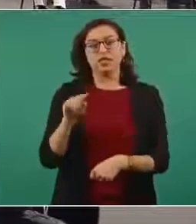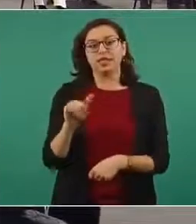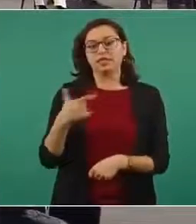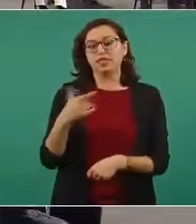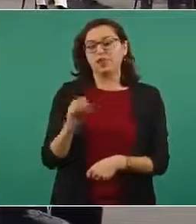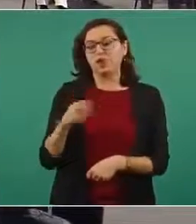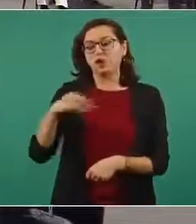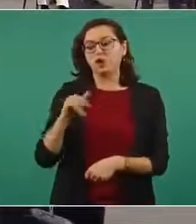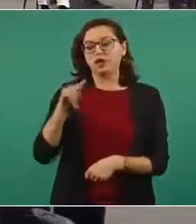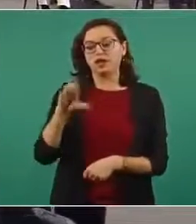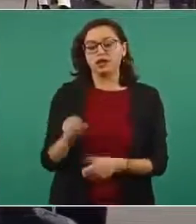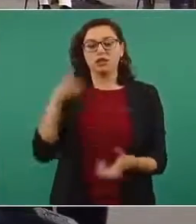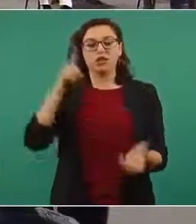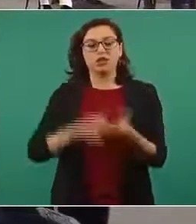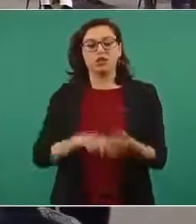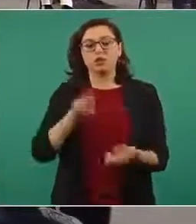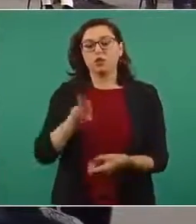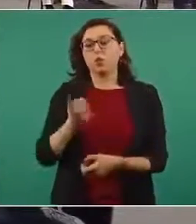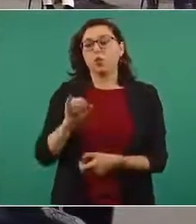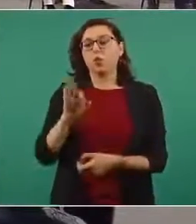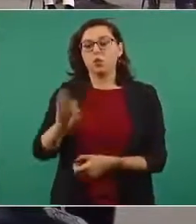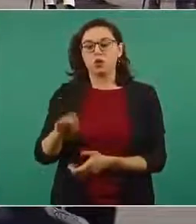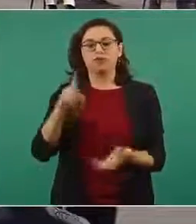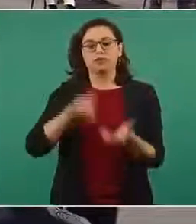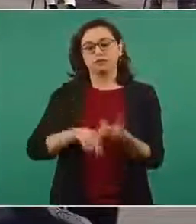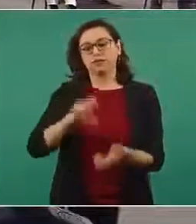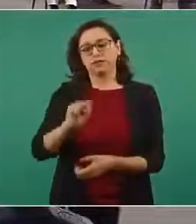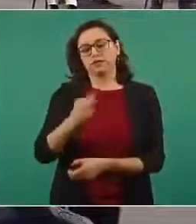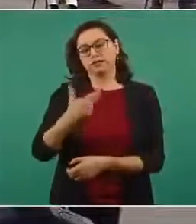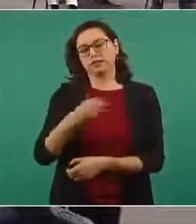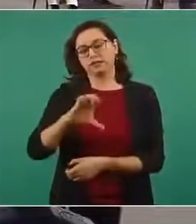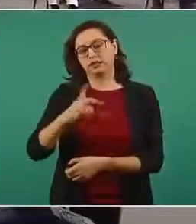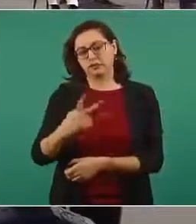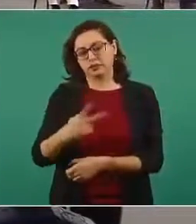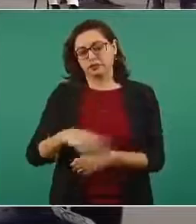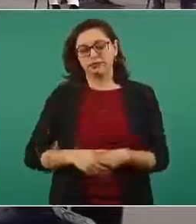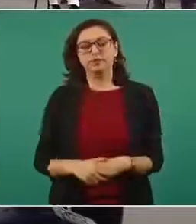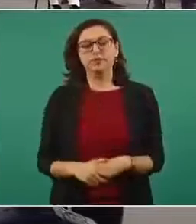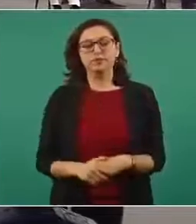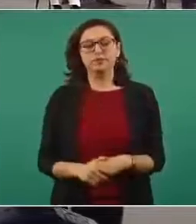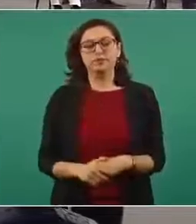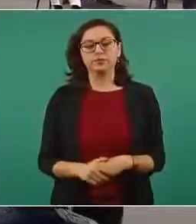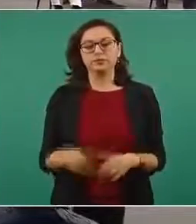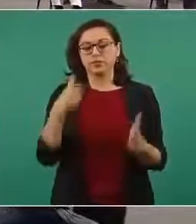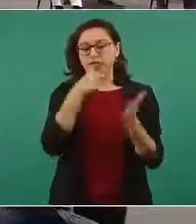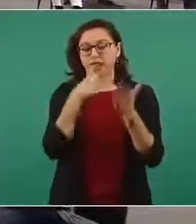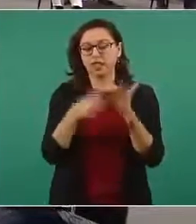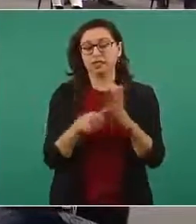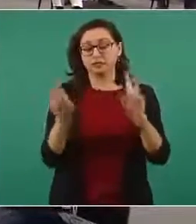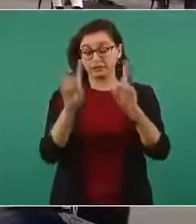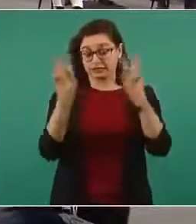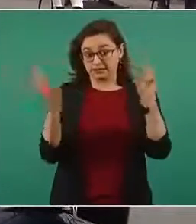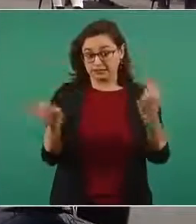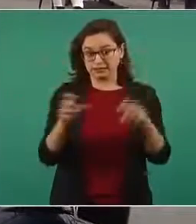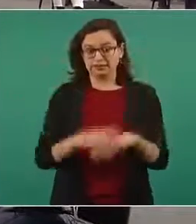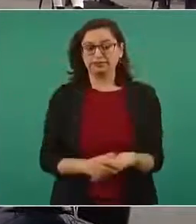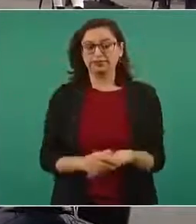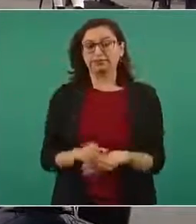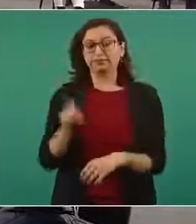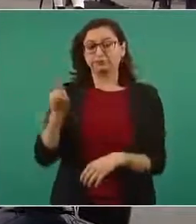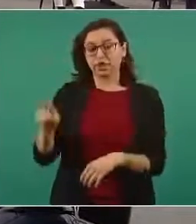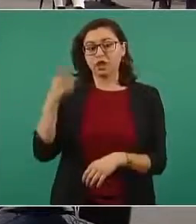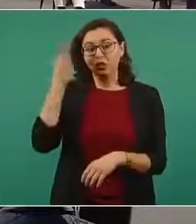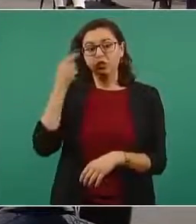Unidad de Inteligencia Financiera de la Secretaría de Hacienda de Crédito Público. La carta dice así, estimado doctor Santiago